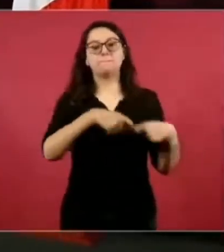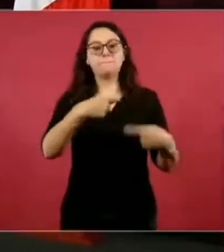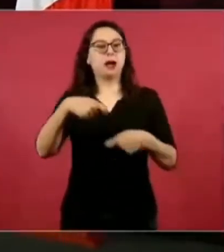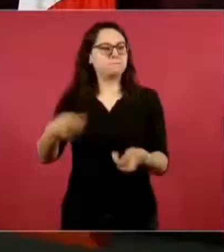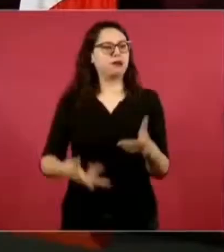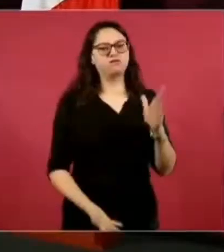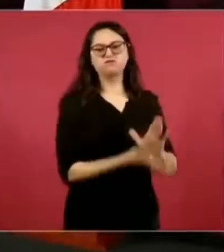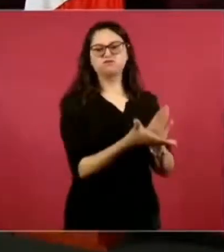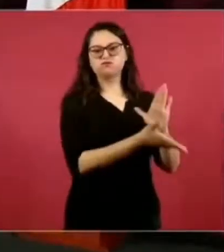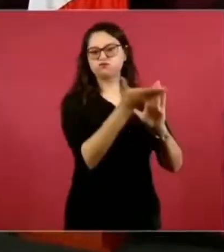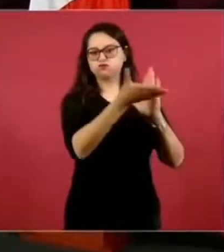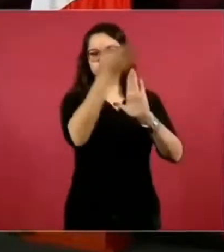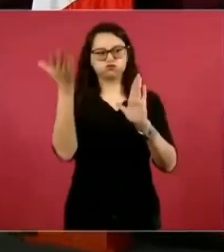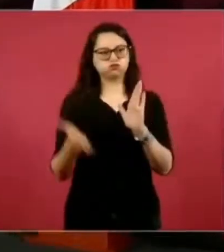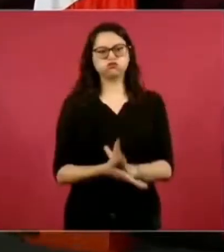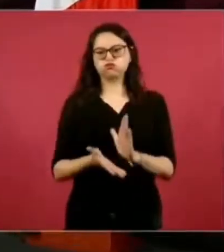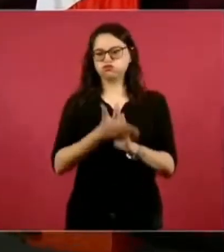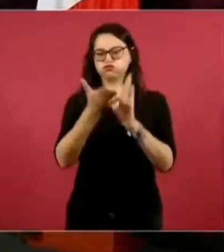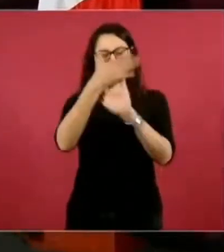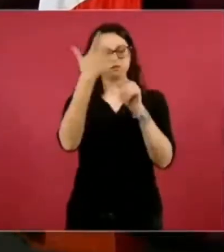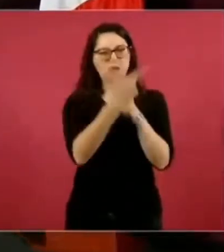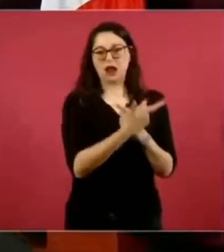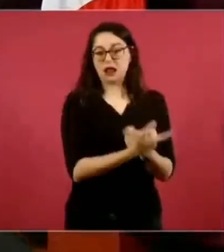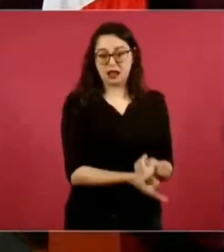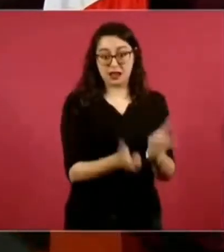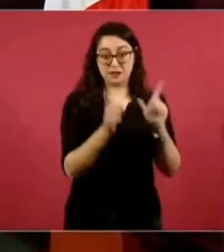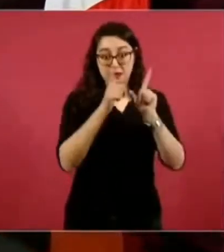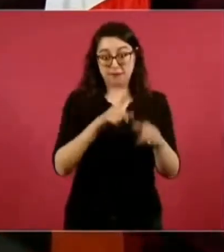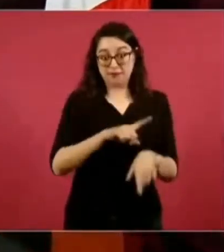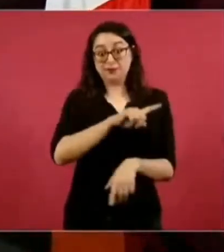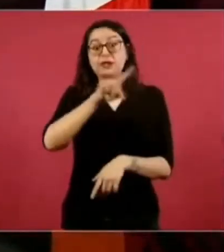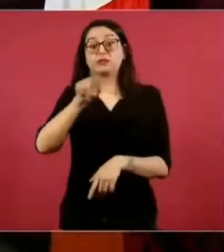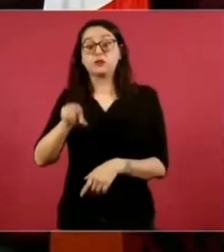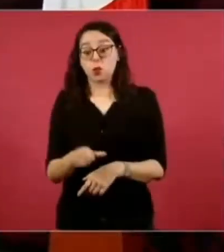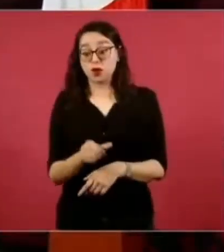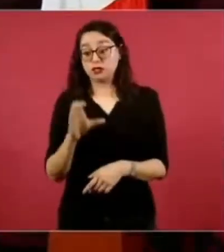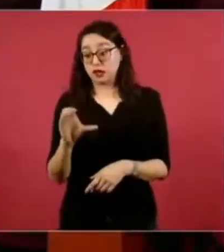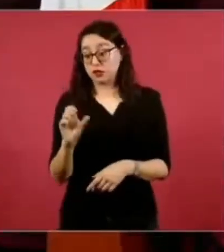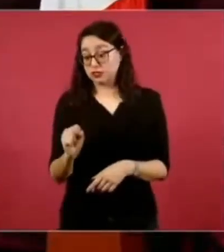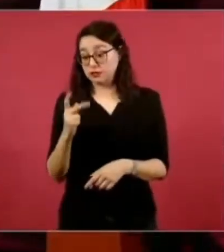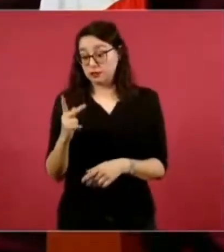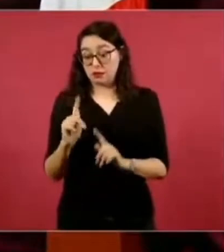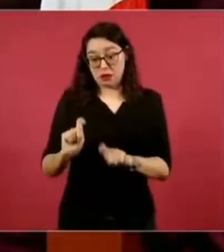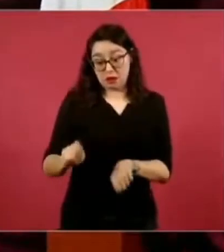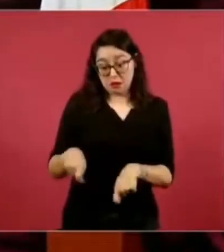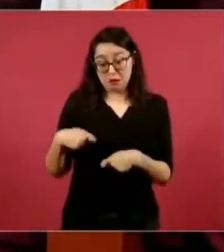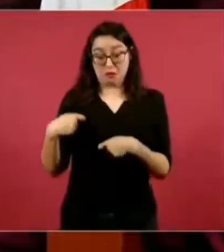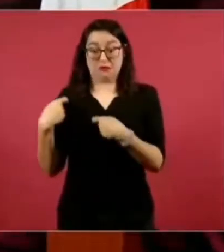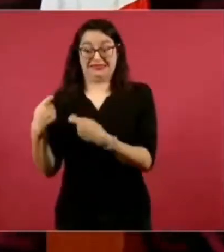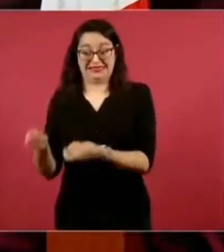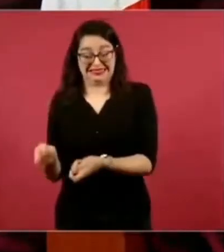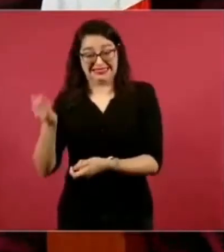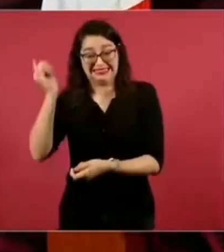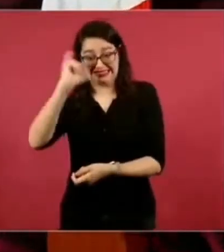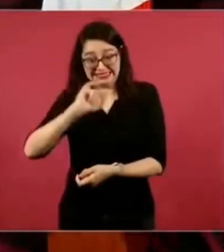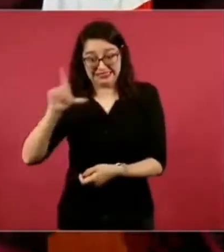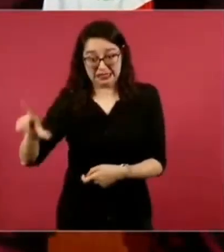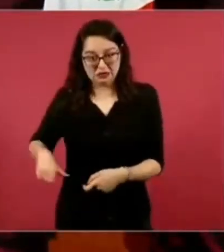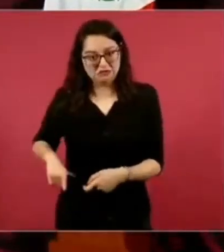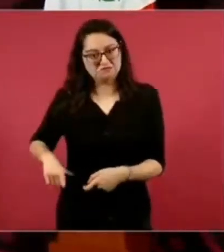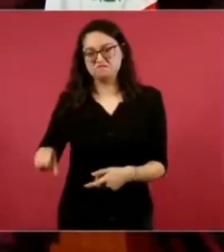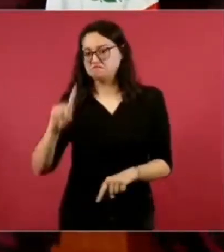orden entonces conoce del tema